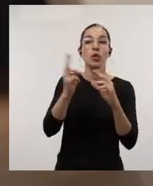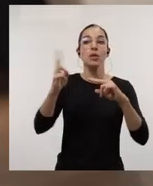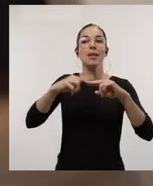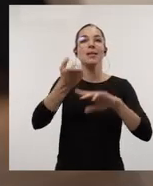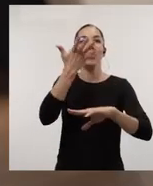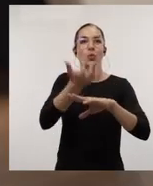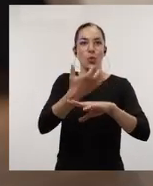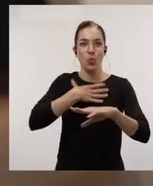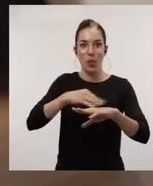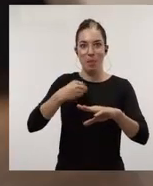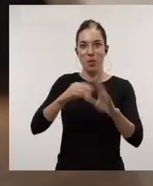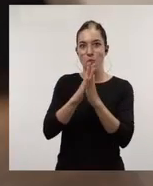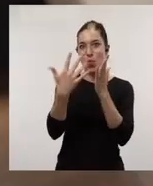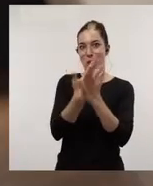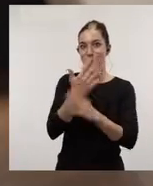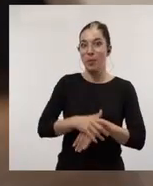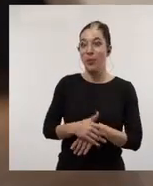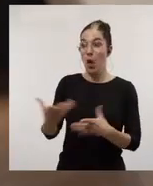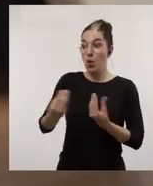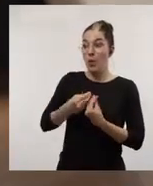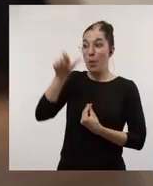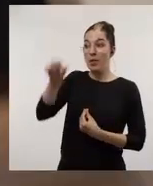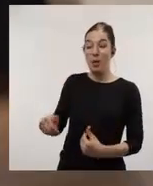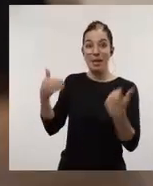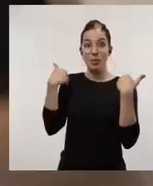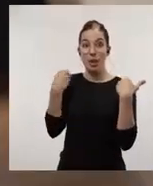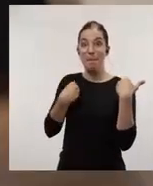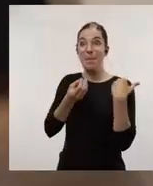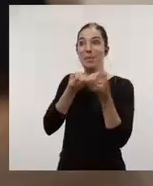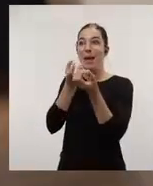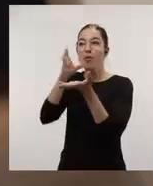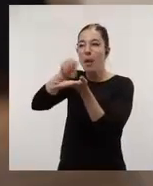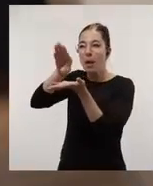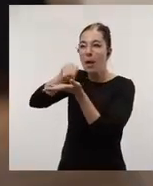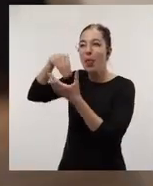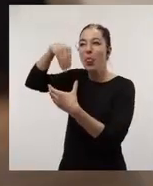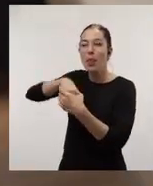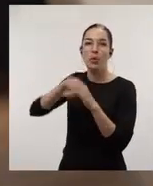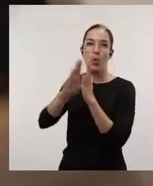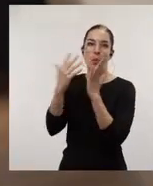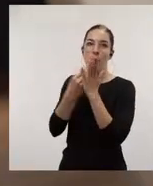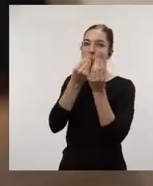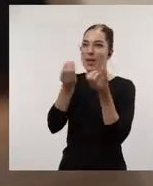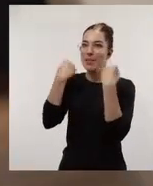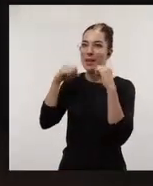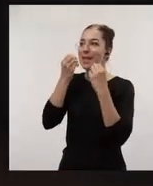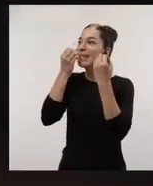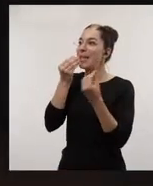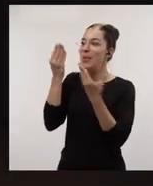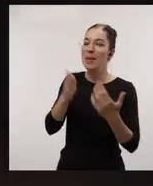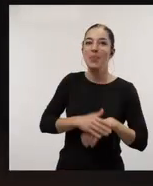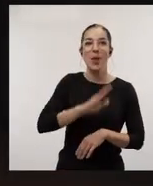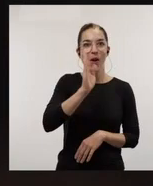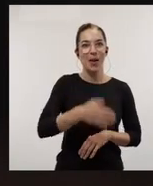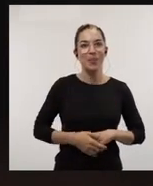links, os lo podéis descargar. Conmigo se encuentra la responsable de aglutinar toda esa información en el manual de buenas prácticas. ¿Qué tal?